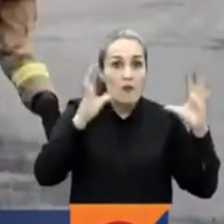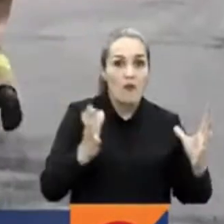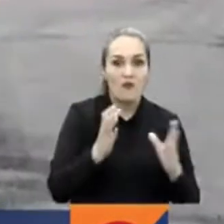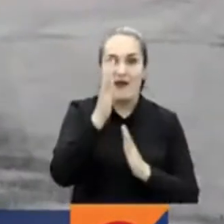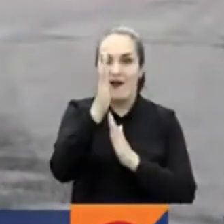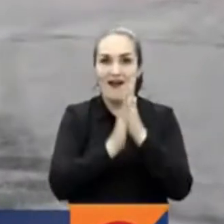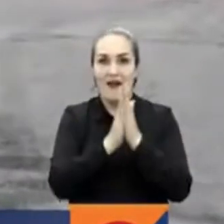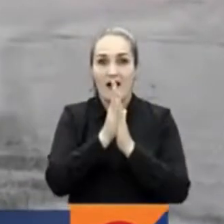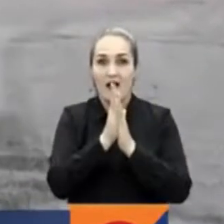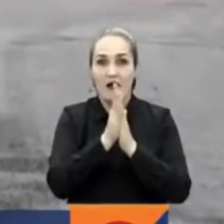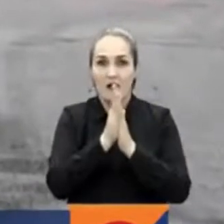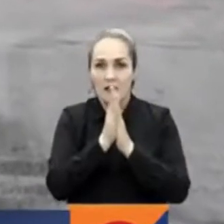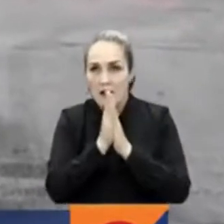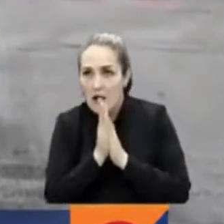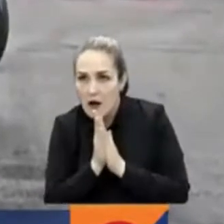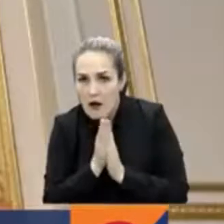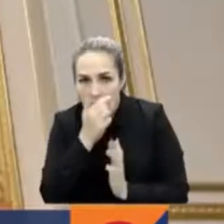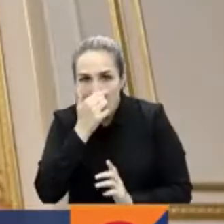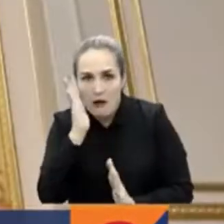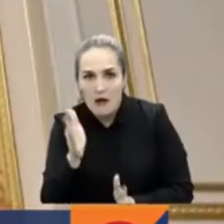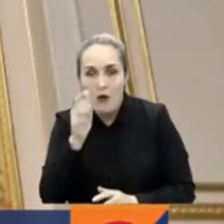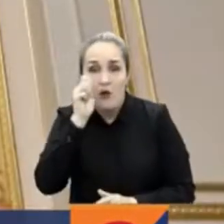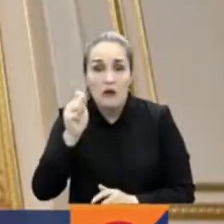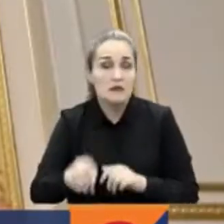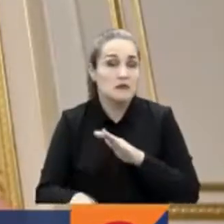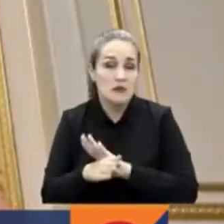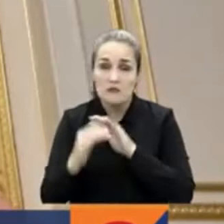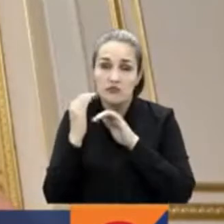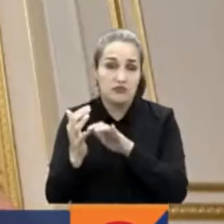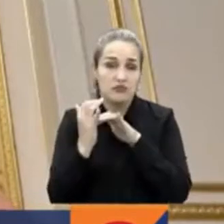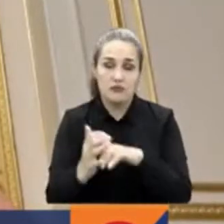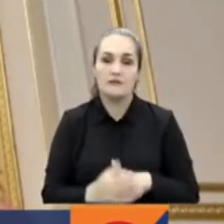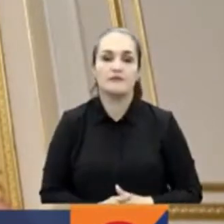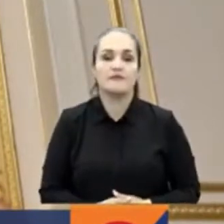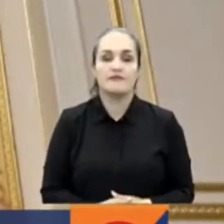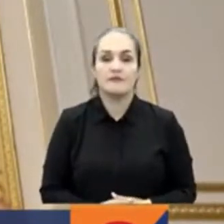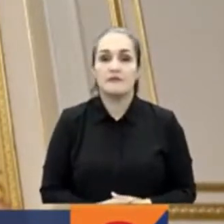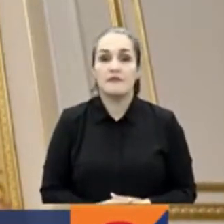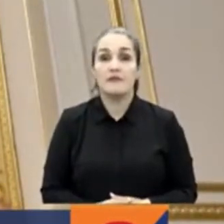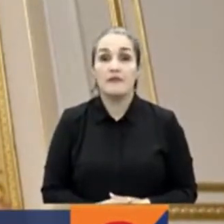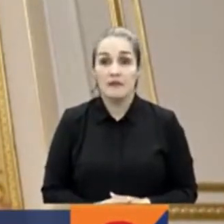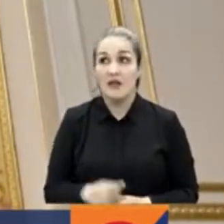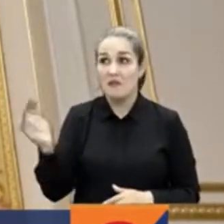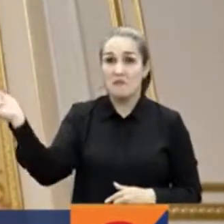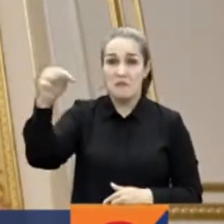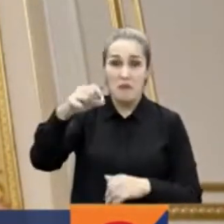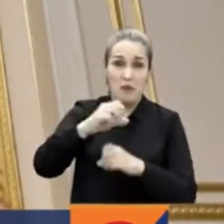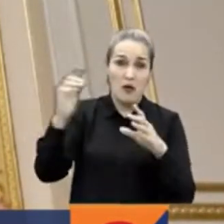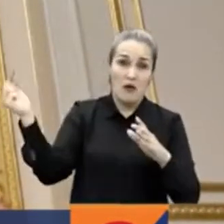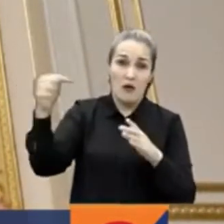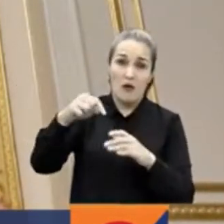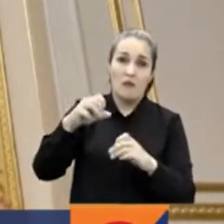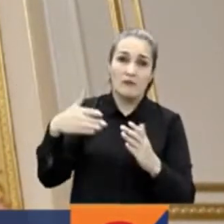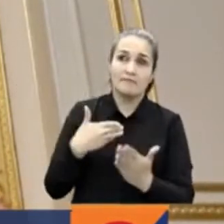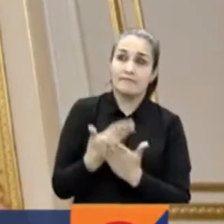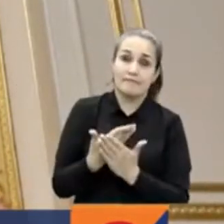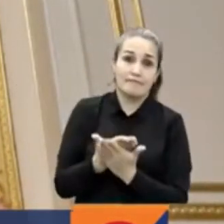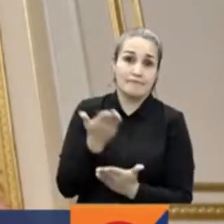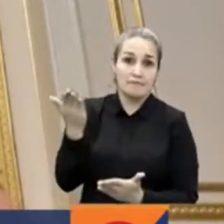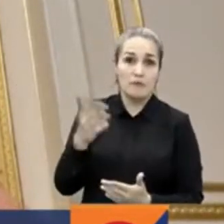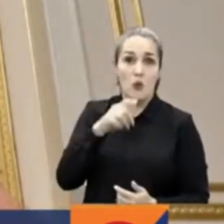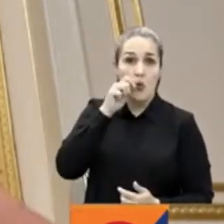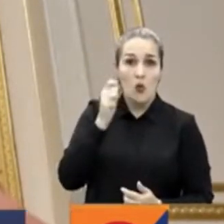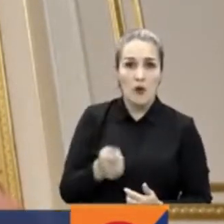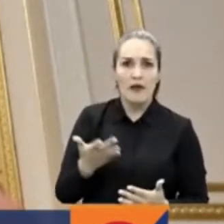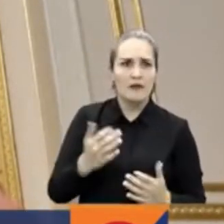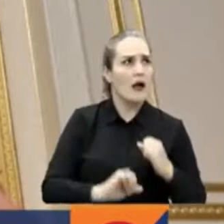así, en las entrañas de Ucrania pasa esto. Cada uno de estos ataques rusos es un argumento para que Ucrania reciba